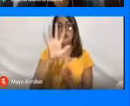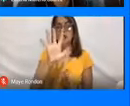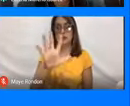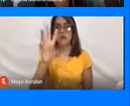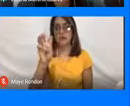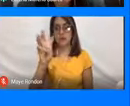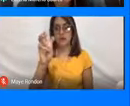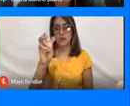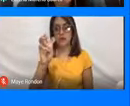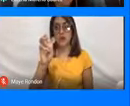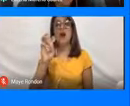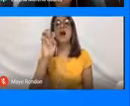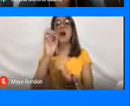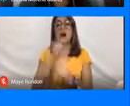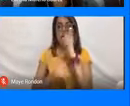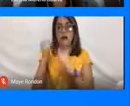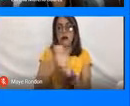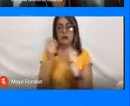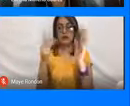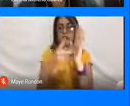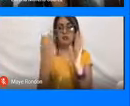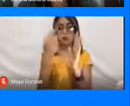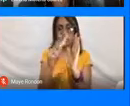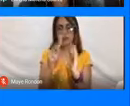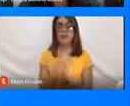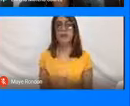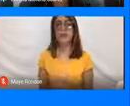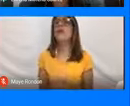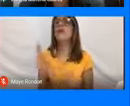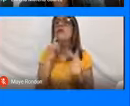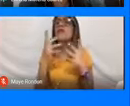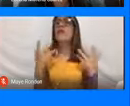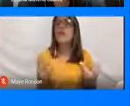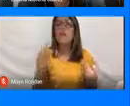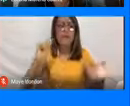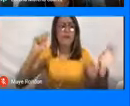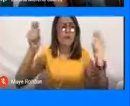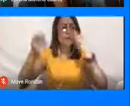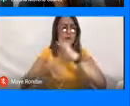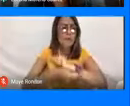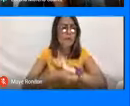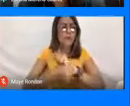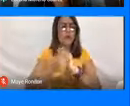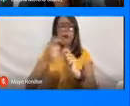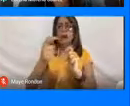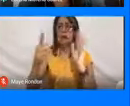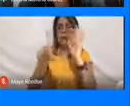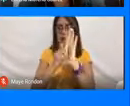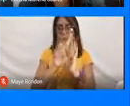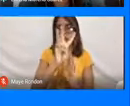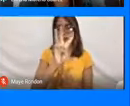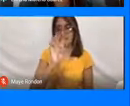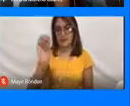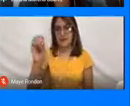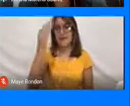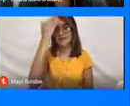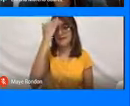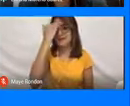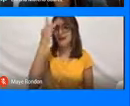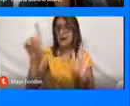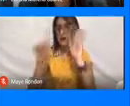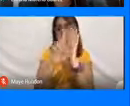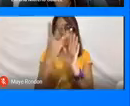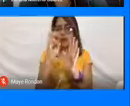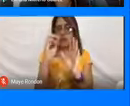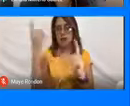de 2012, por la cual se modifica la ley 300, que todos saben que es la ley general